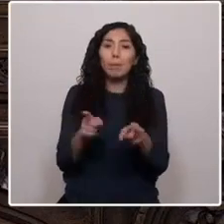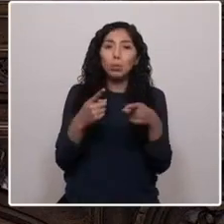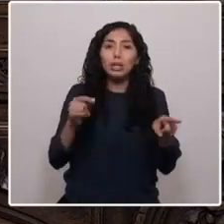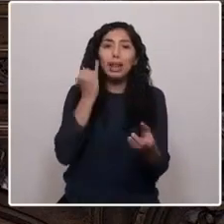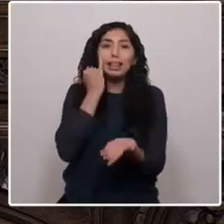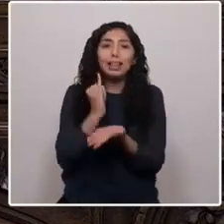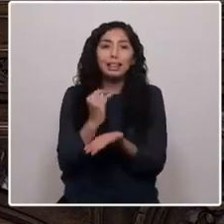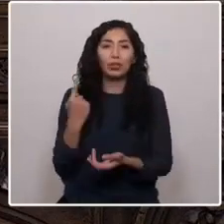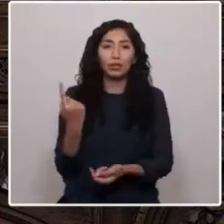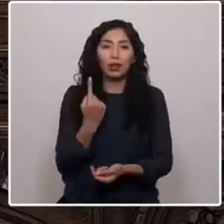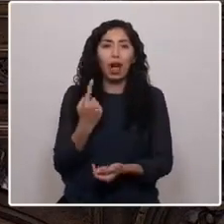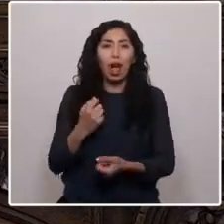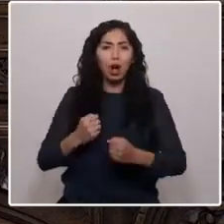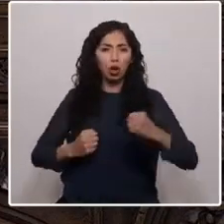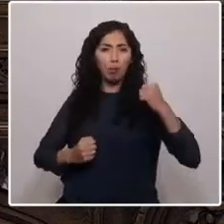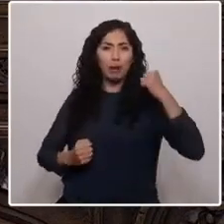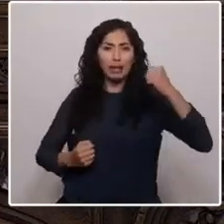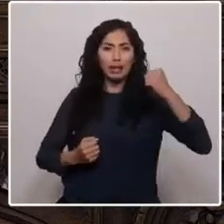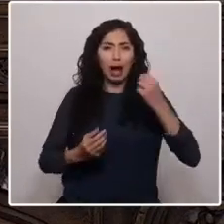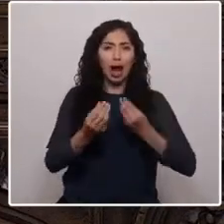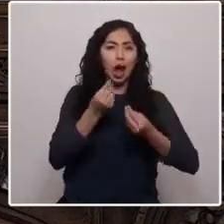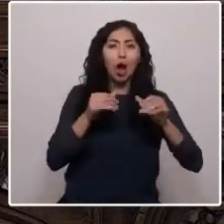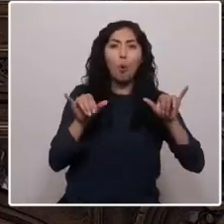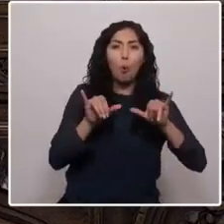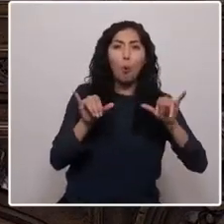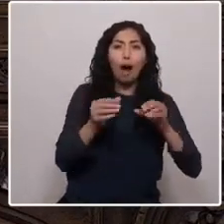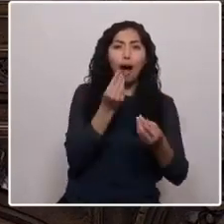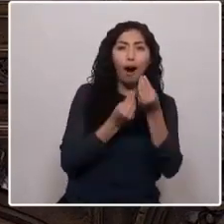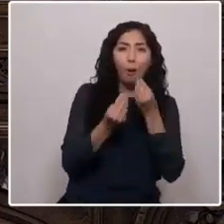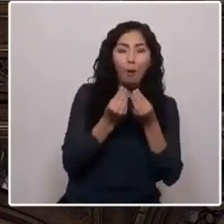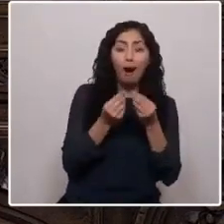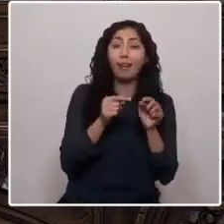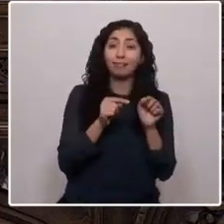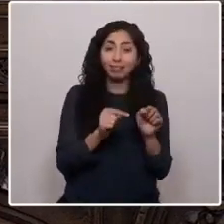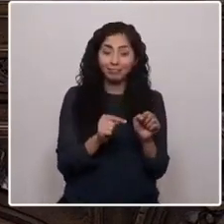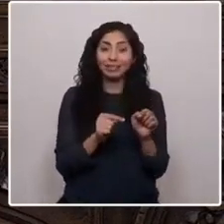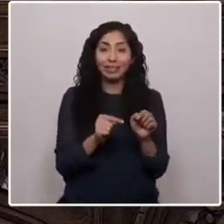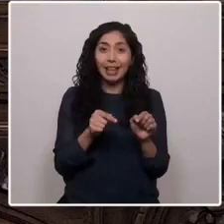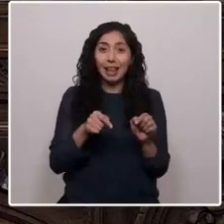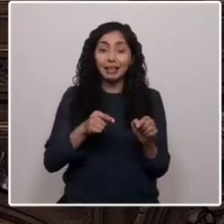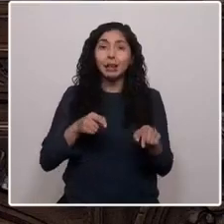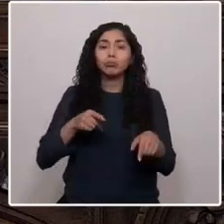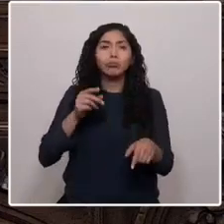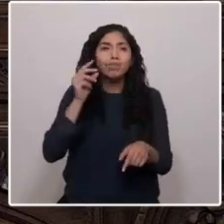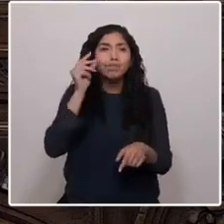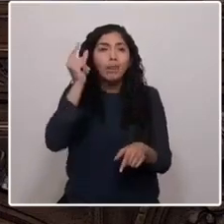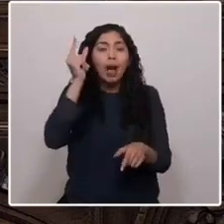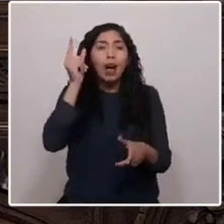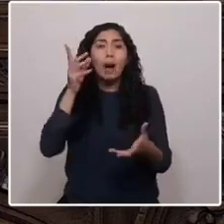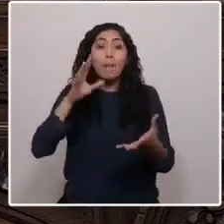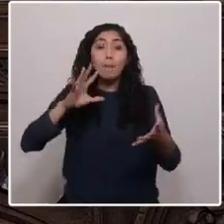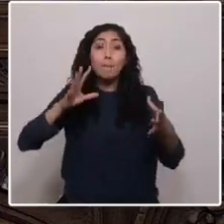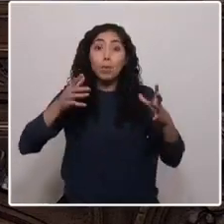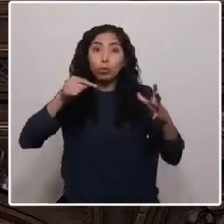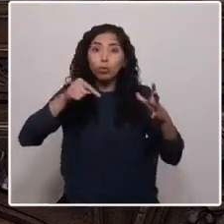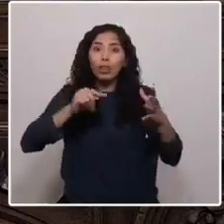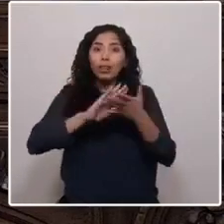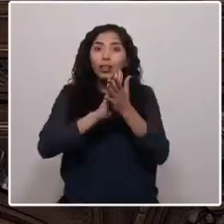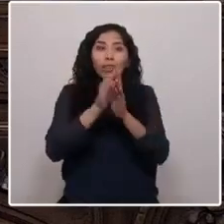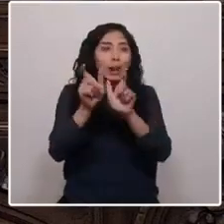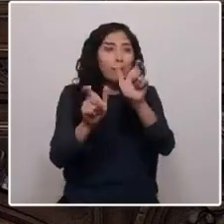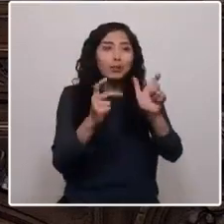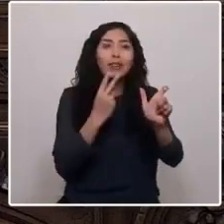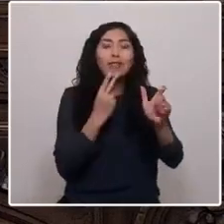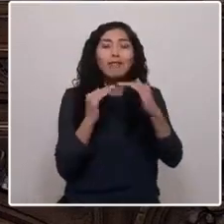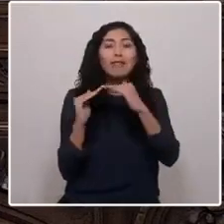comunista come guaguas que inauguró mi deseo de un mundo donde todas y todas vivieran como